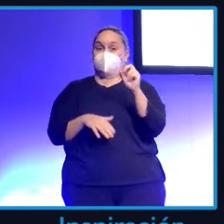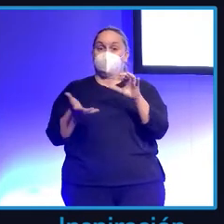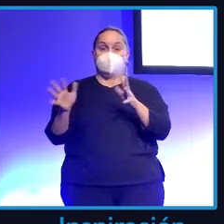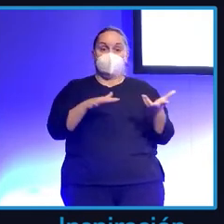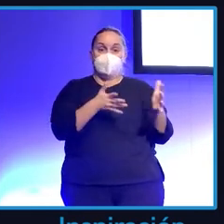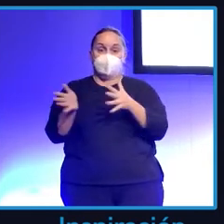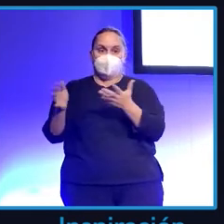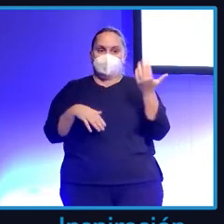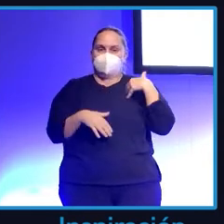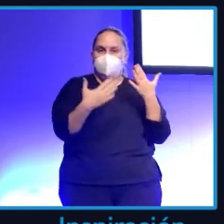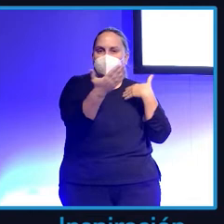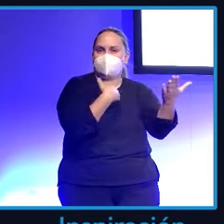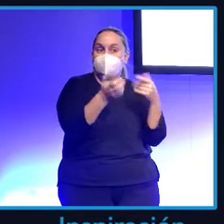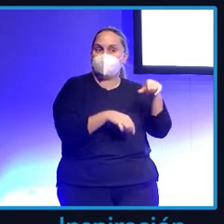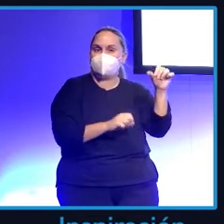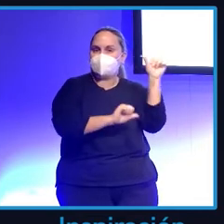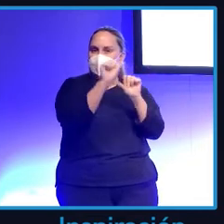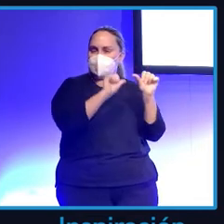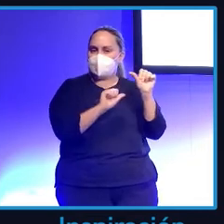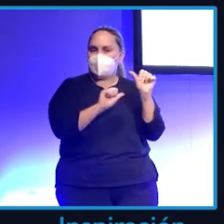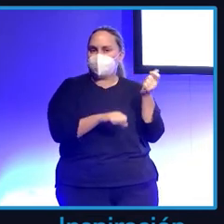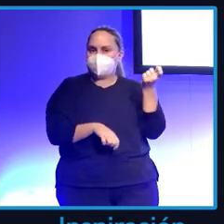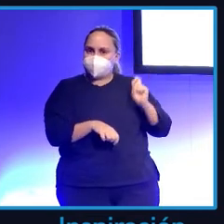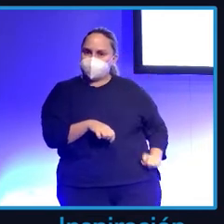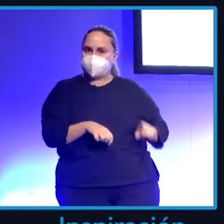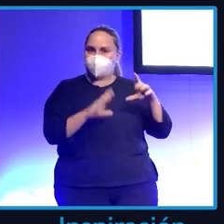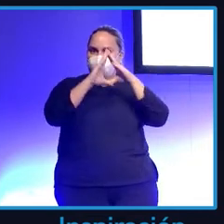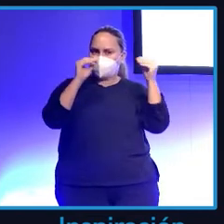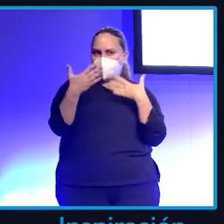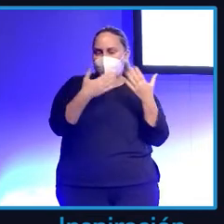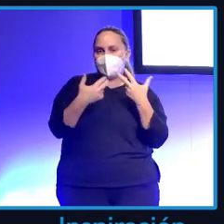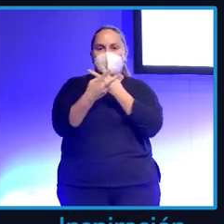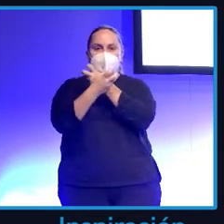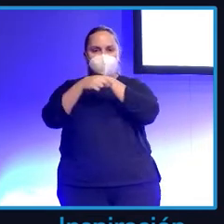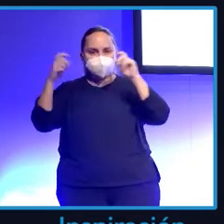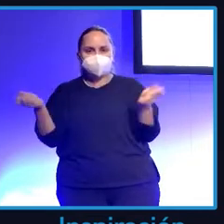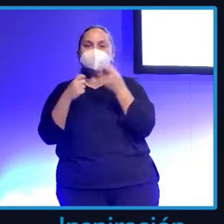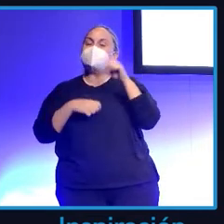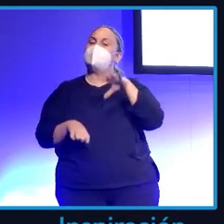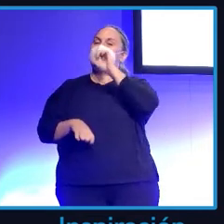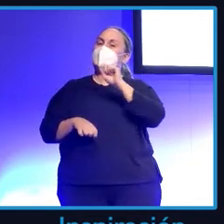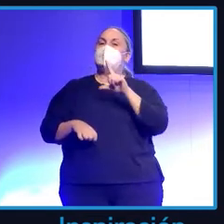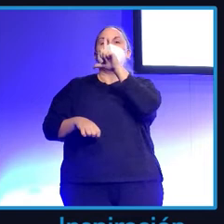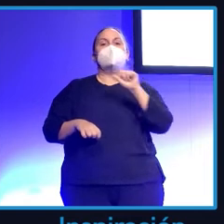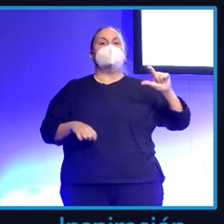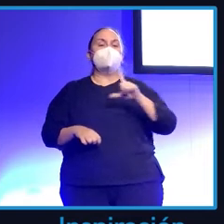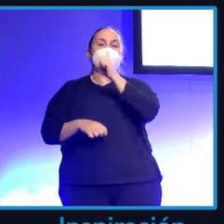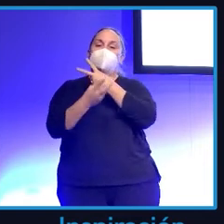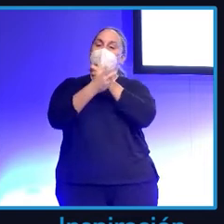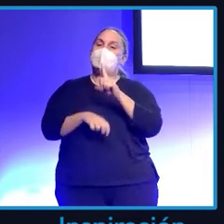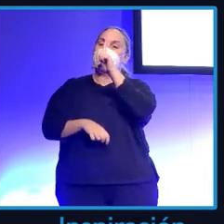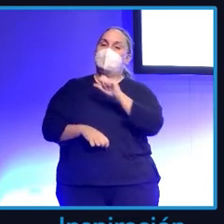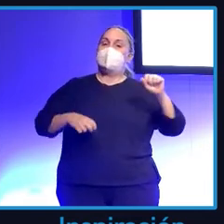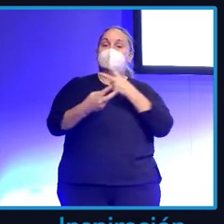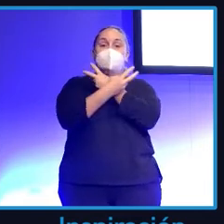yo ya hablaba con esta mujer química de la Universidad de la Lejía. Hice una canción, la lejía era la lejía,